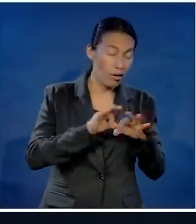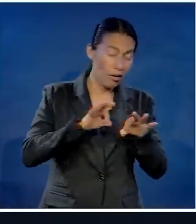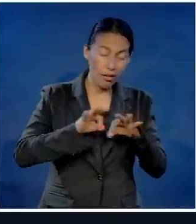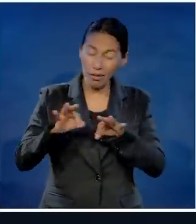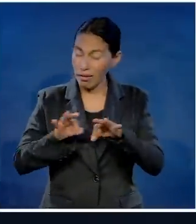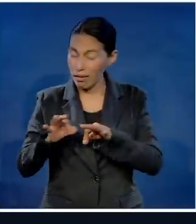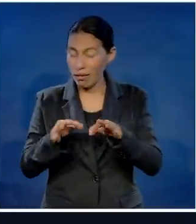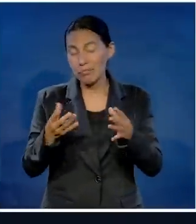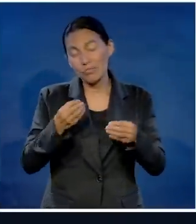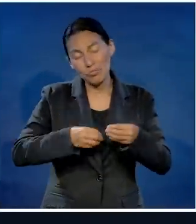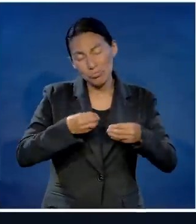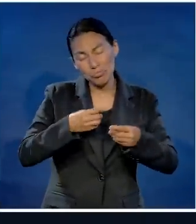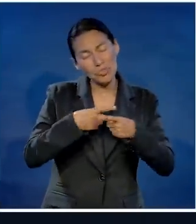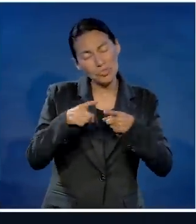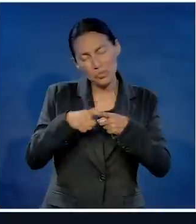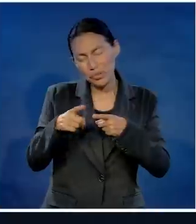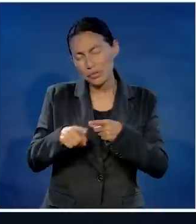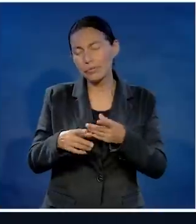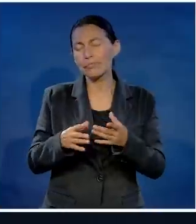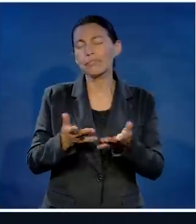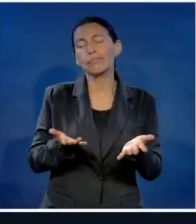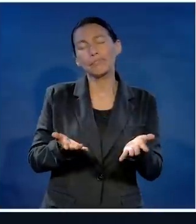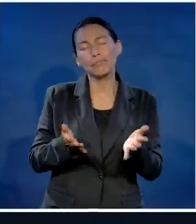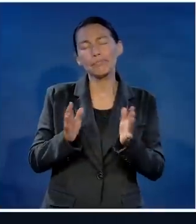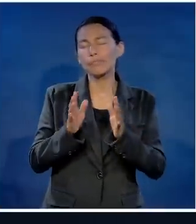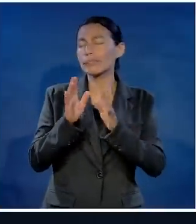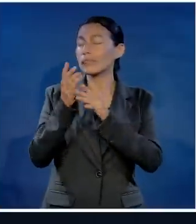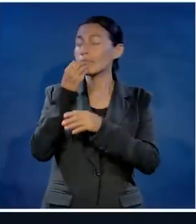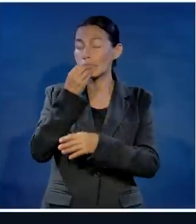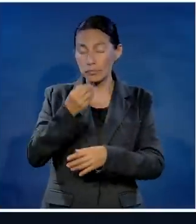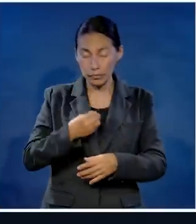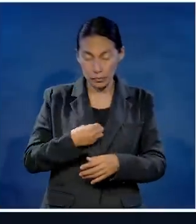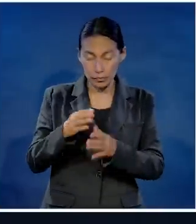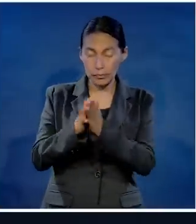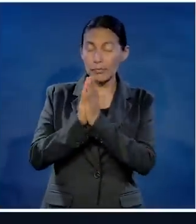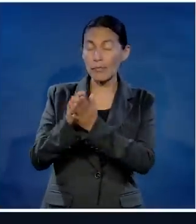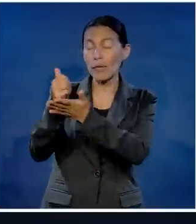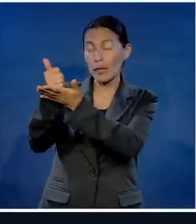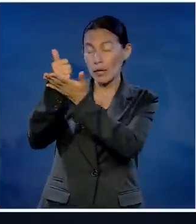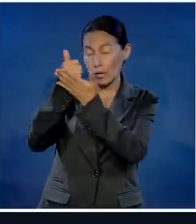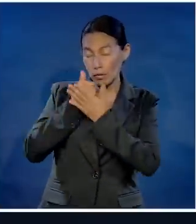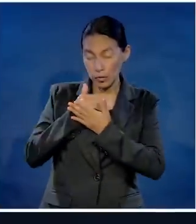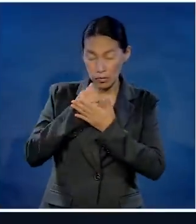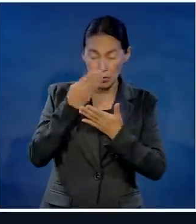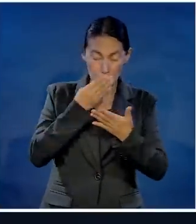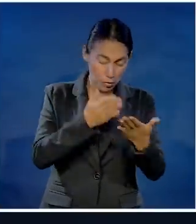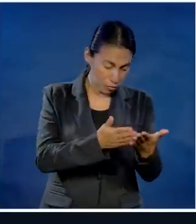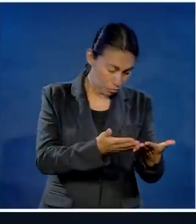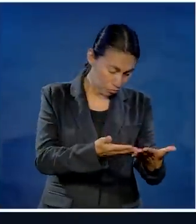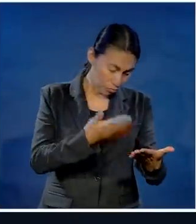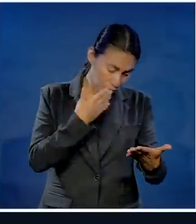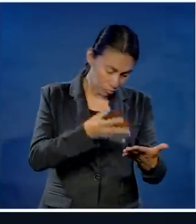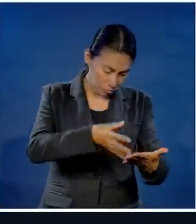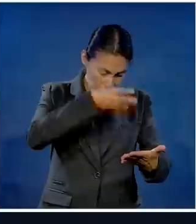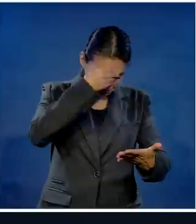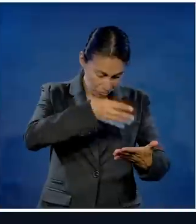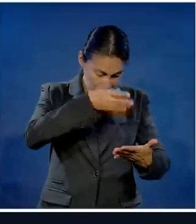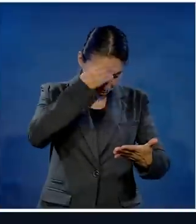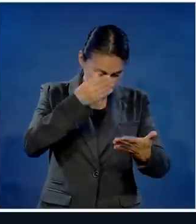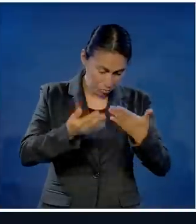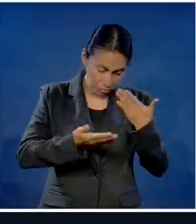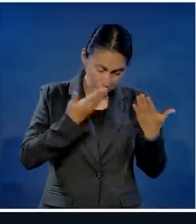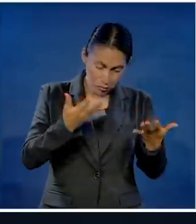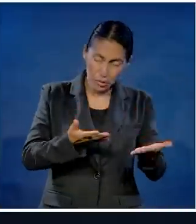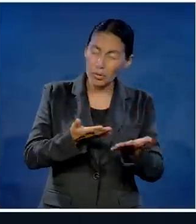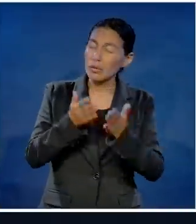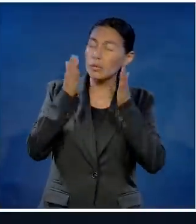Ayúdanos a concentrarnos en Tu Palabra. Tú puedes ver lo que nosotros no vemos. Y en medio